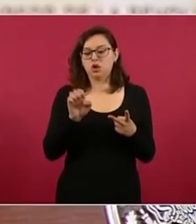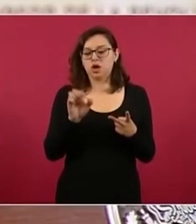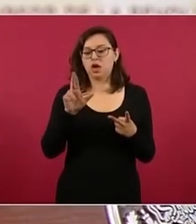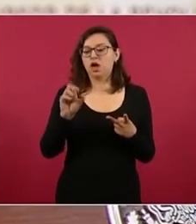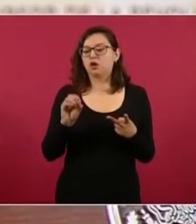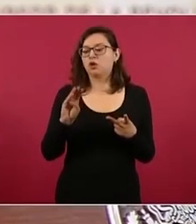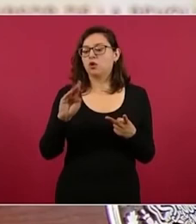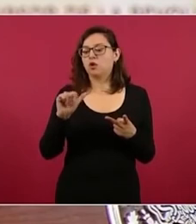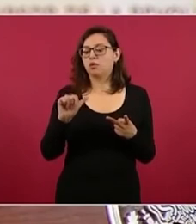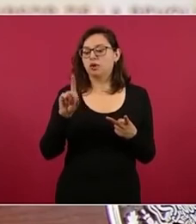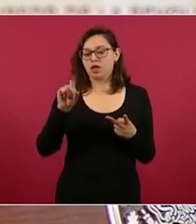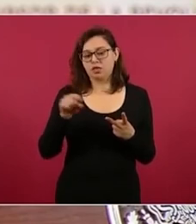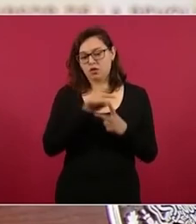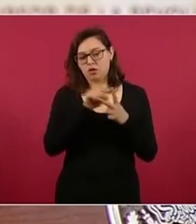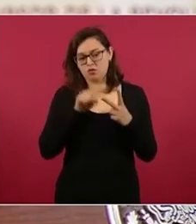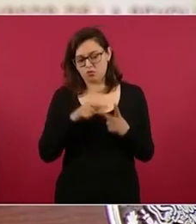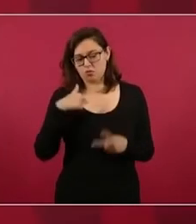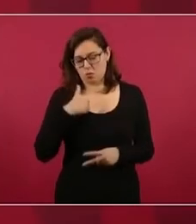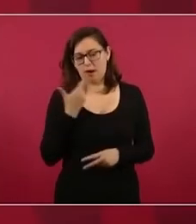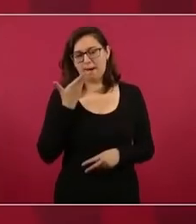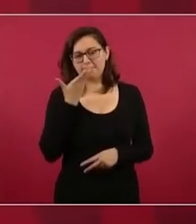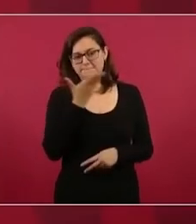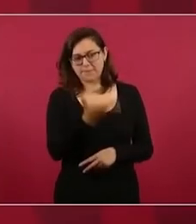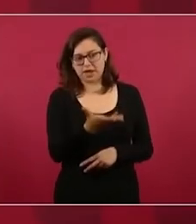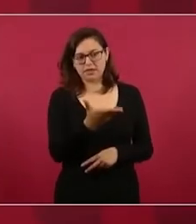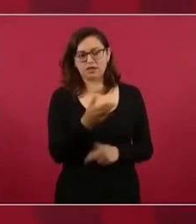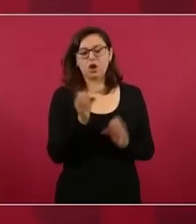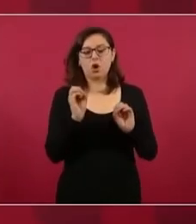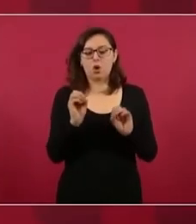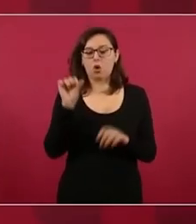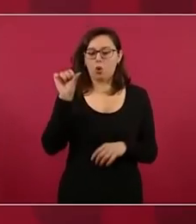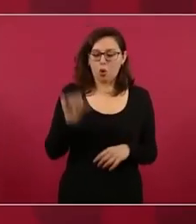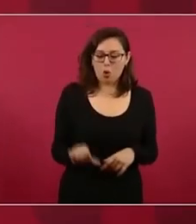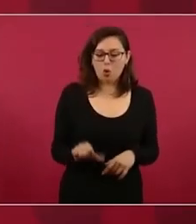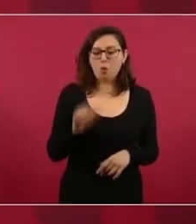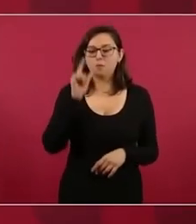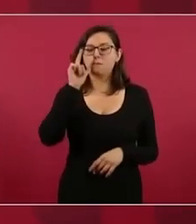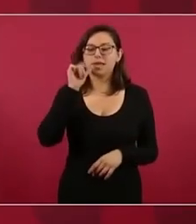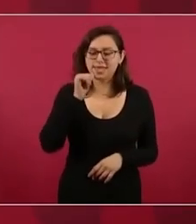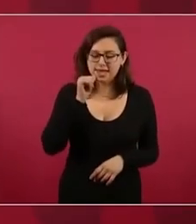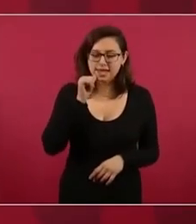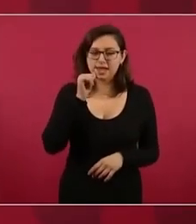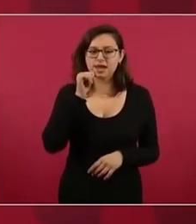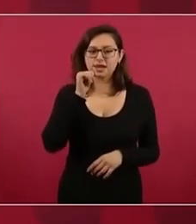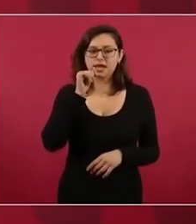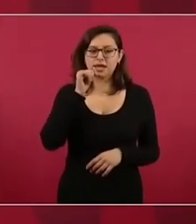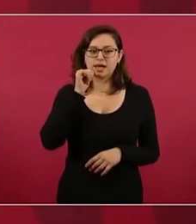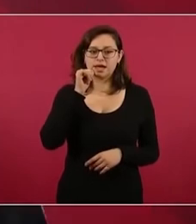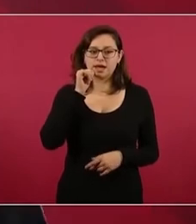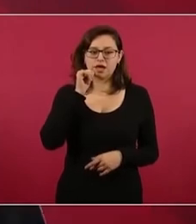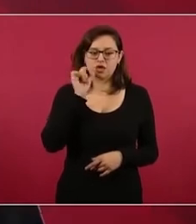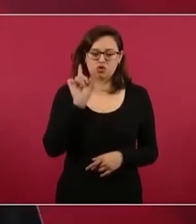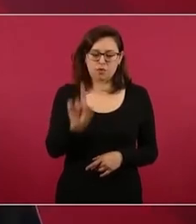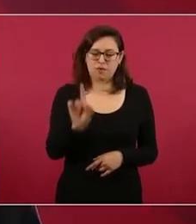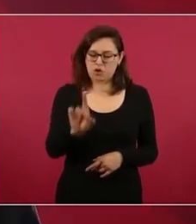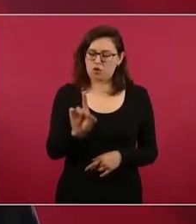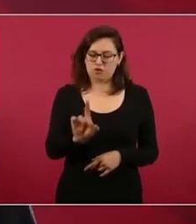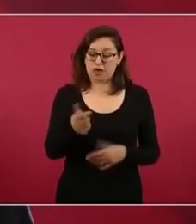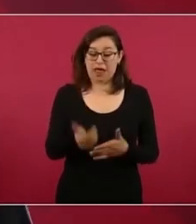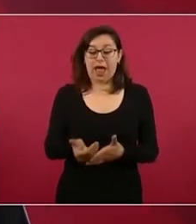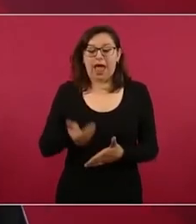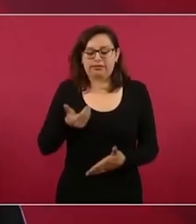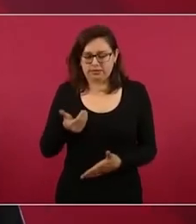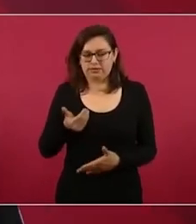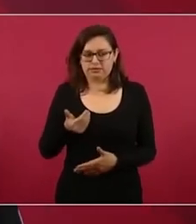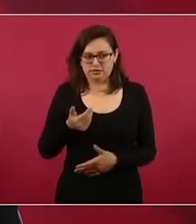pueden pues hoy o mañana antes del domingo que